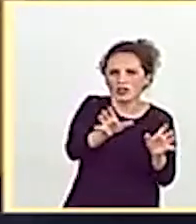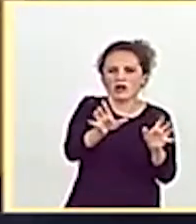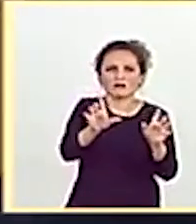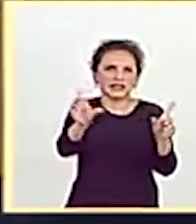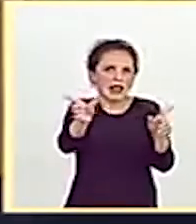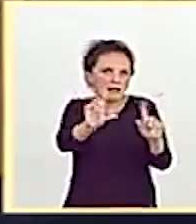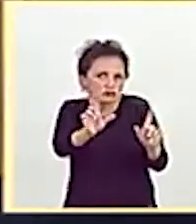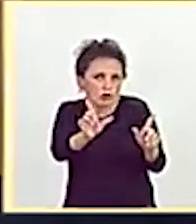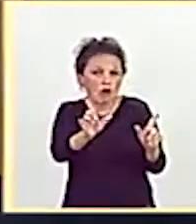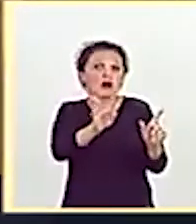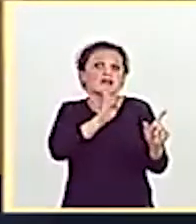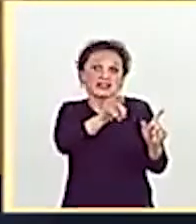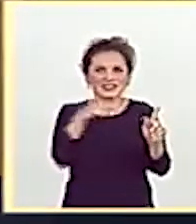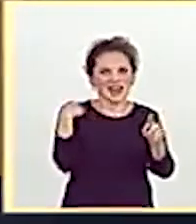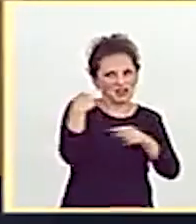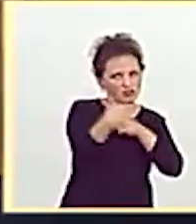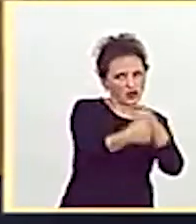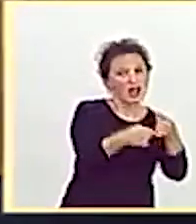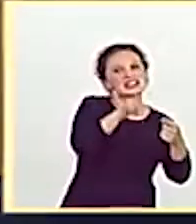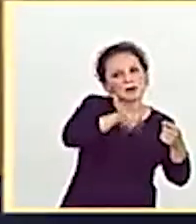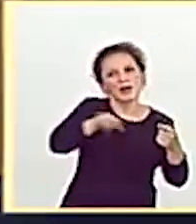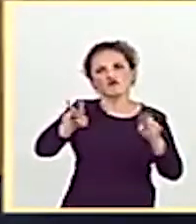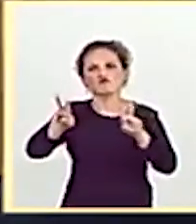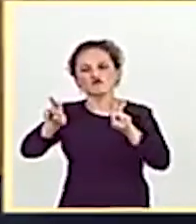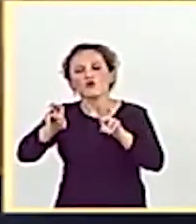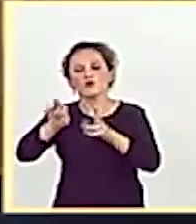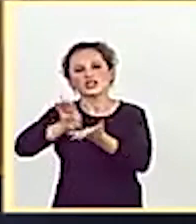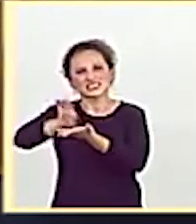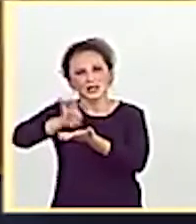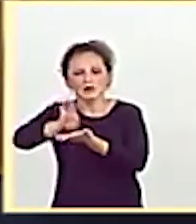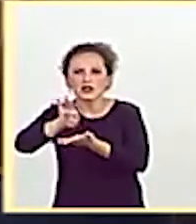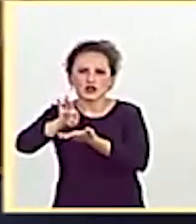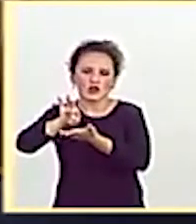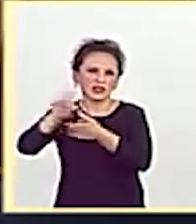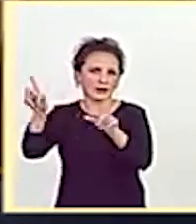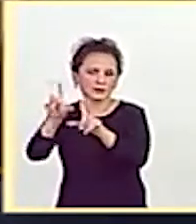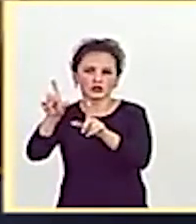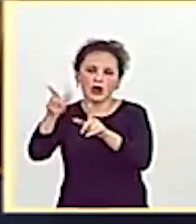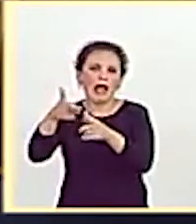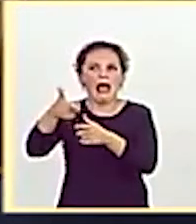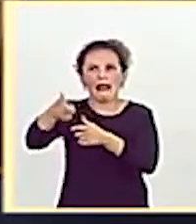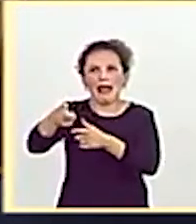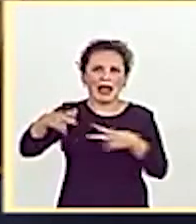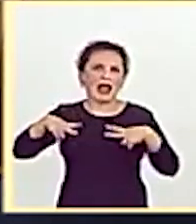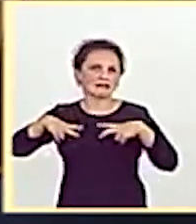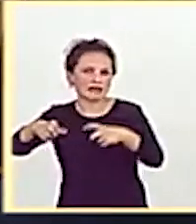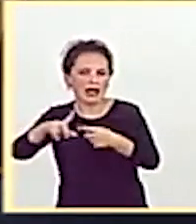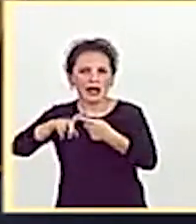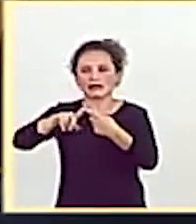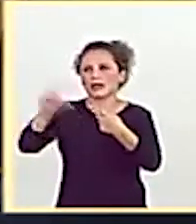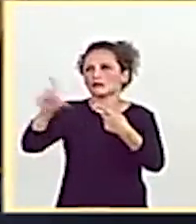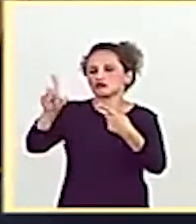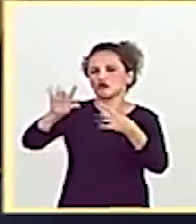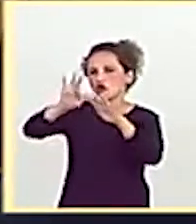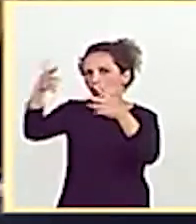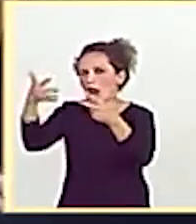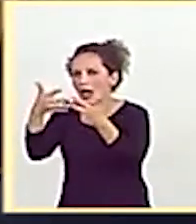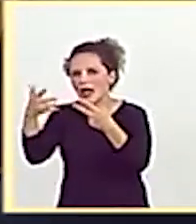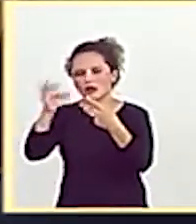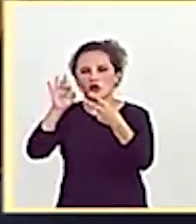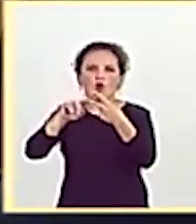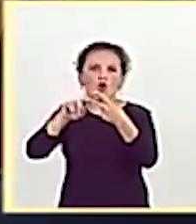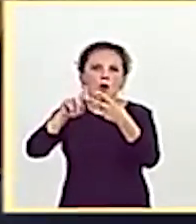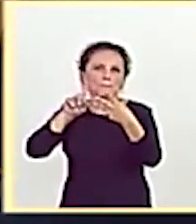televisiones, como usted señalaba, y los nuevos servicios de televisión a la carta, televisión online, las plataformas de distribución de vídeos o